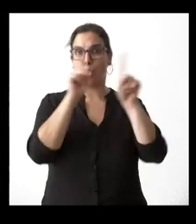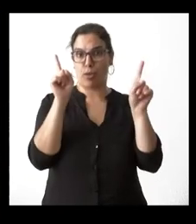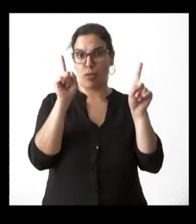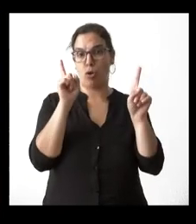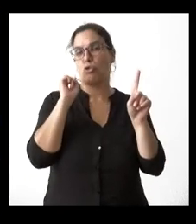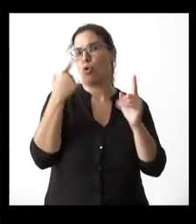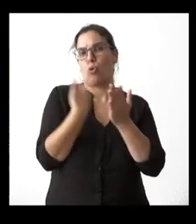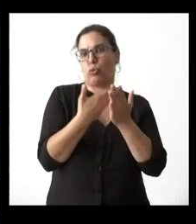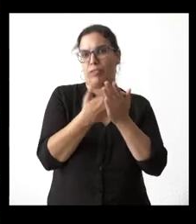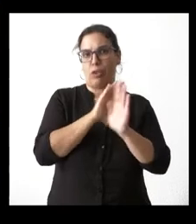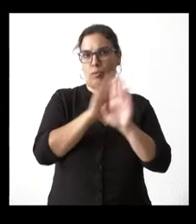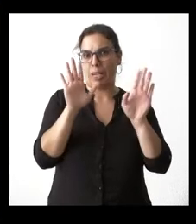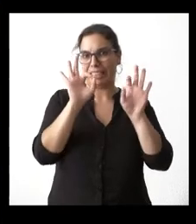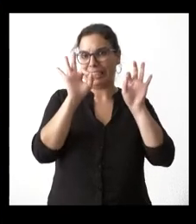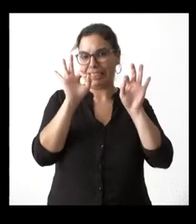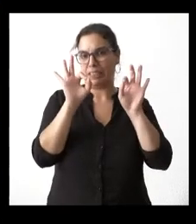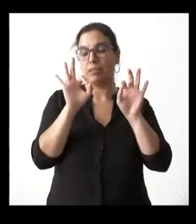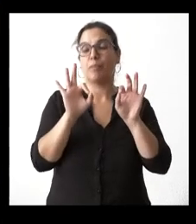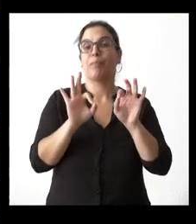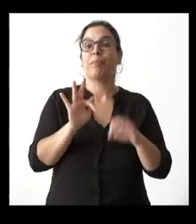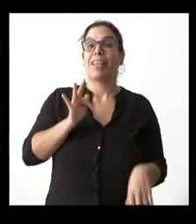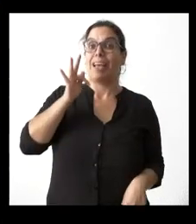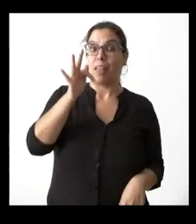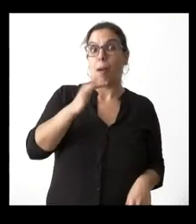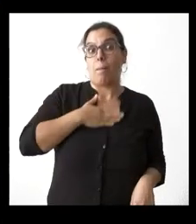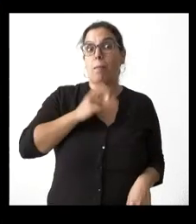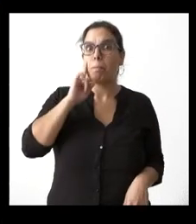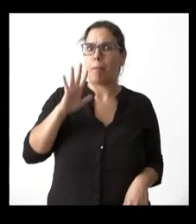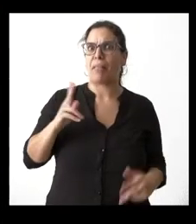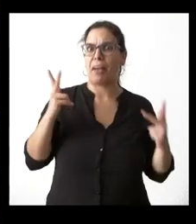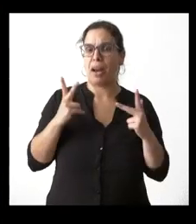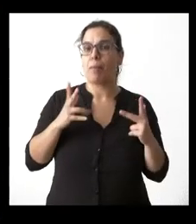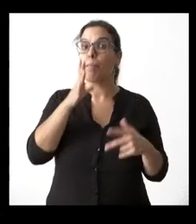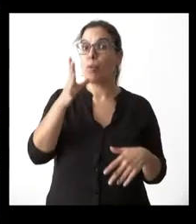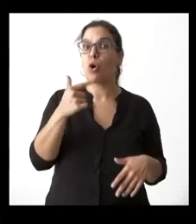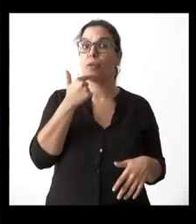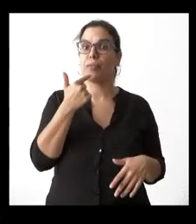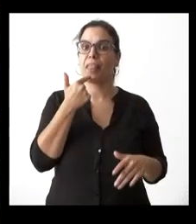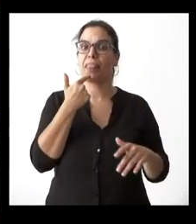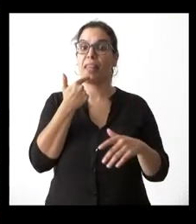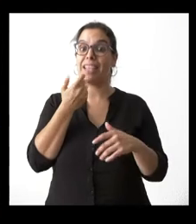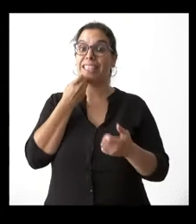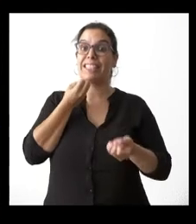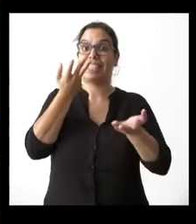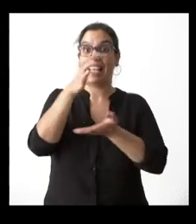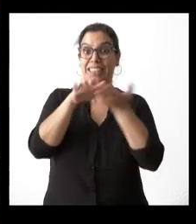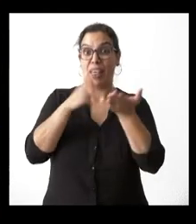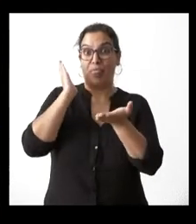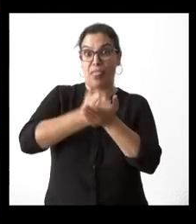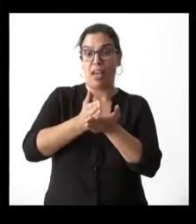justificadas y que además que a mí esto me parece bastante grave en varios puntos señalan que esta ley de caza